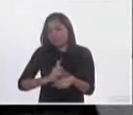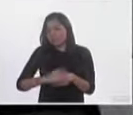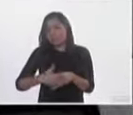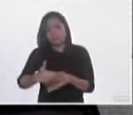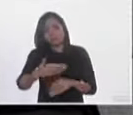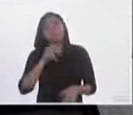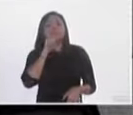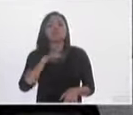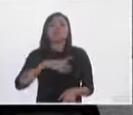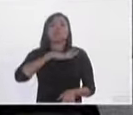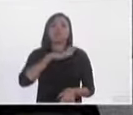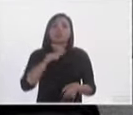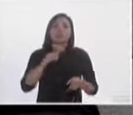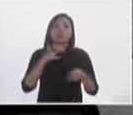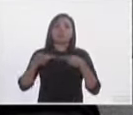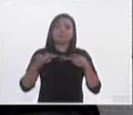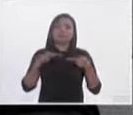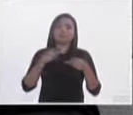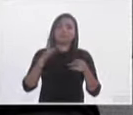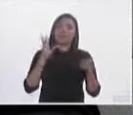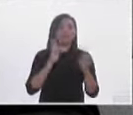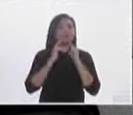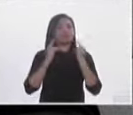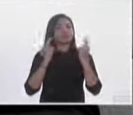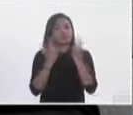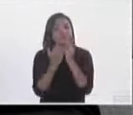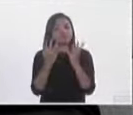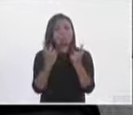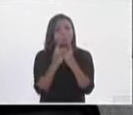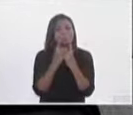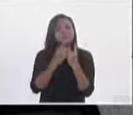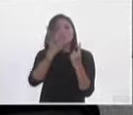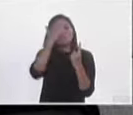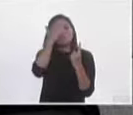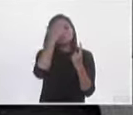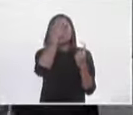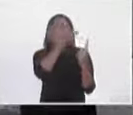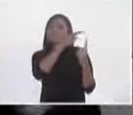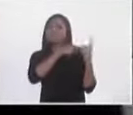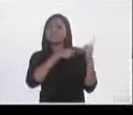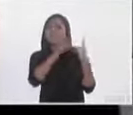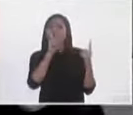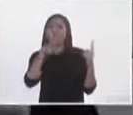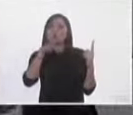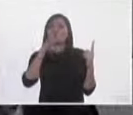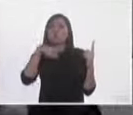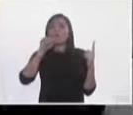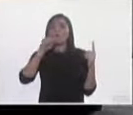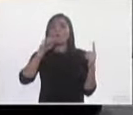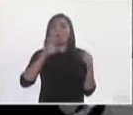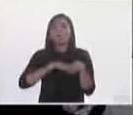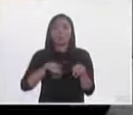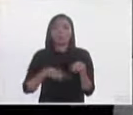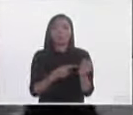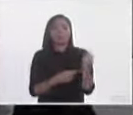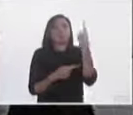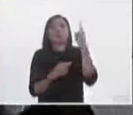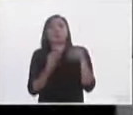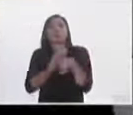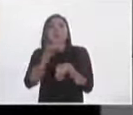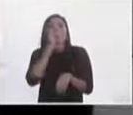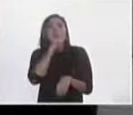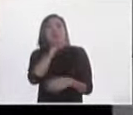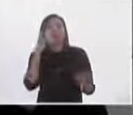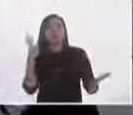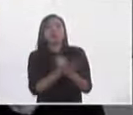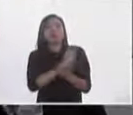reunión con el diputado Kumamoto para efecto de conocer su punto de vista y de alguna manera ver la expectativa atendiendo los